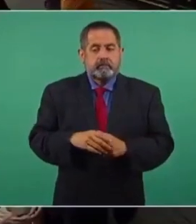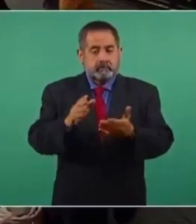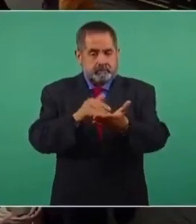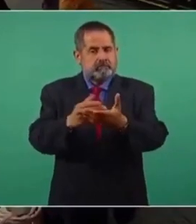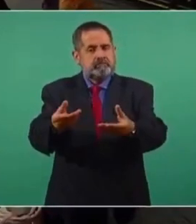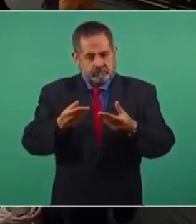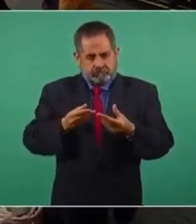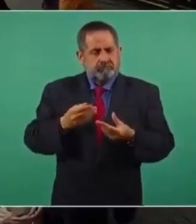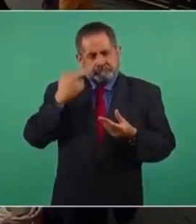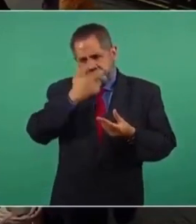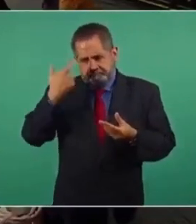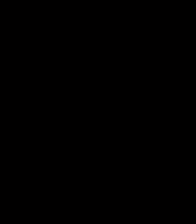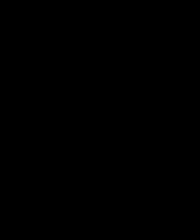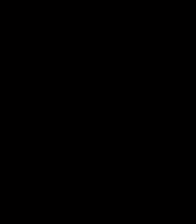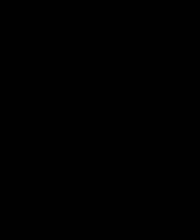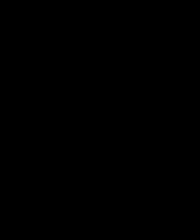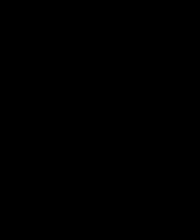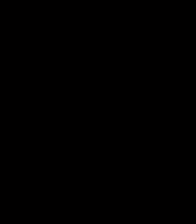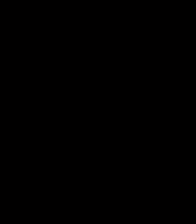nos entregas tus papeles y los vemos. Gracias.